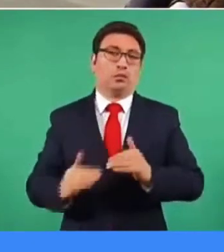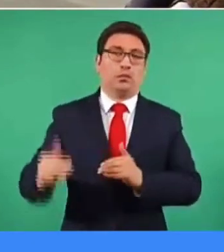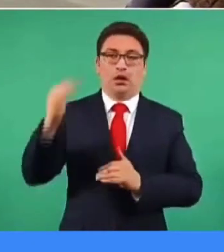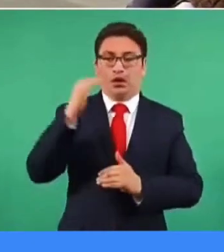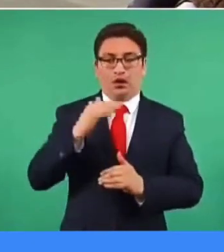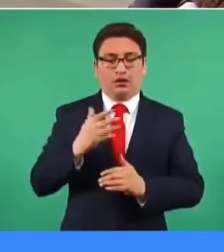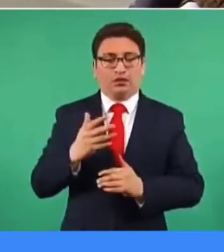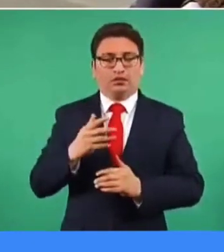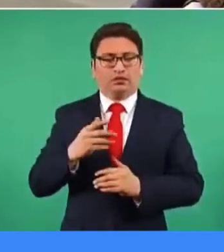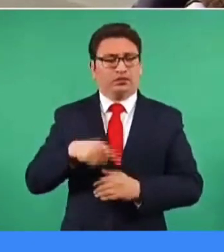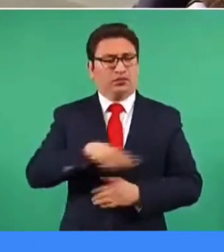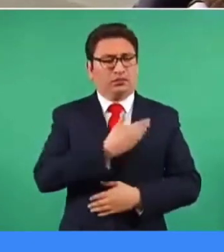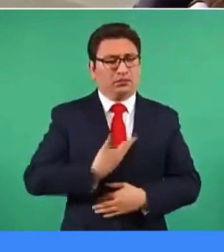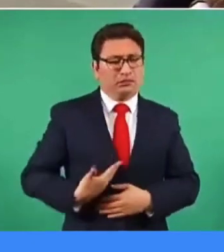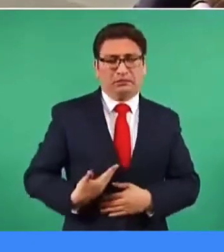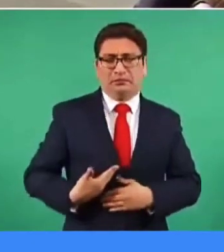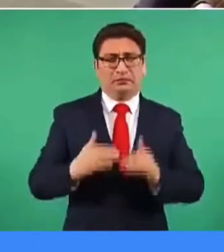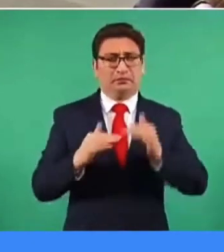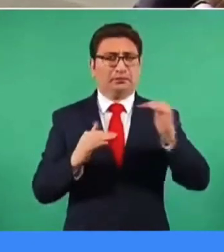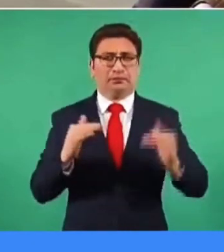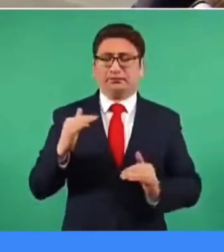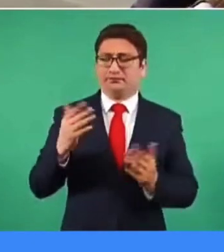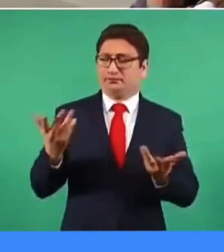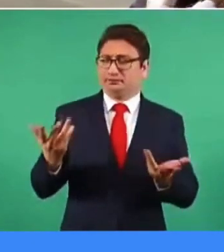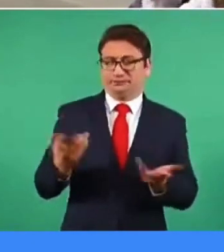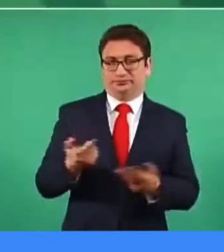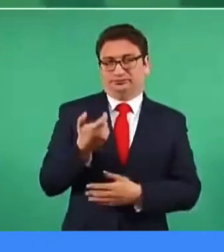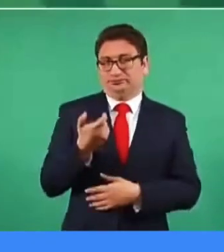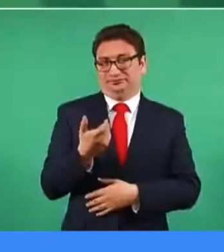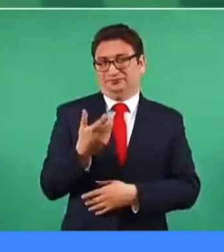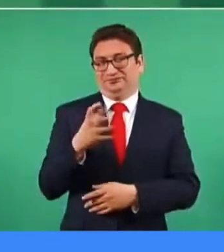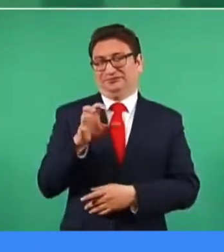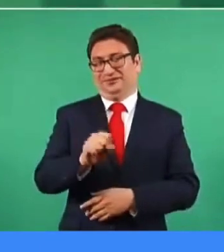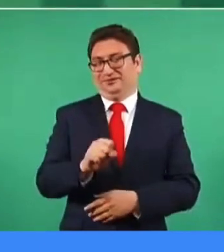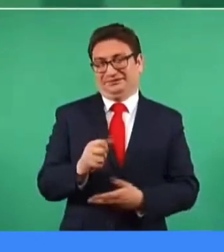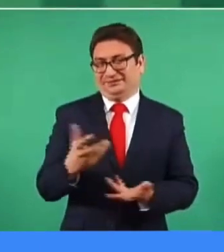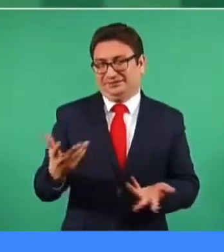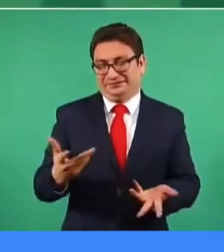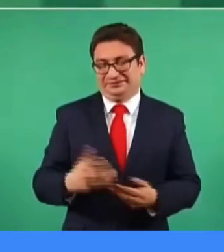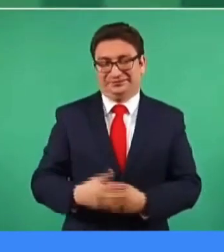lo fundamental.